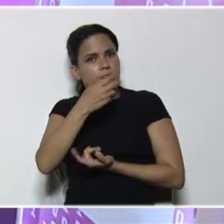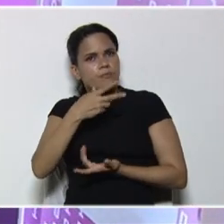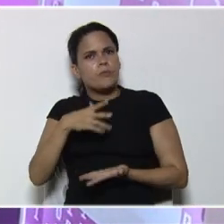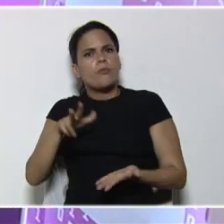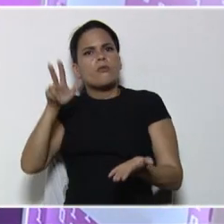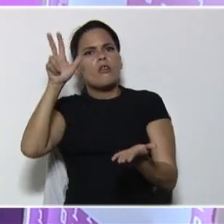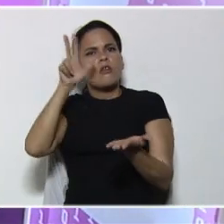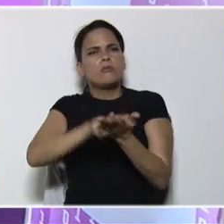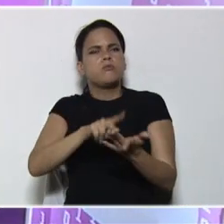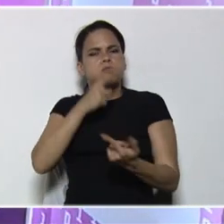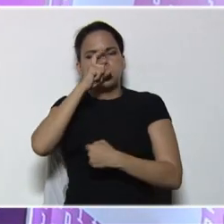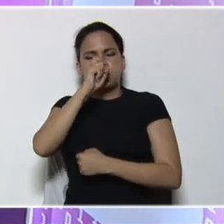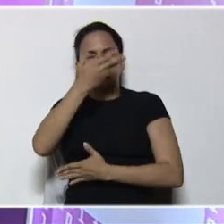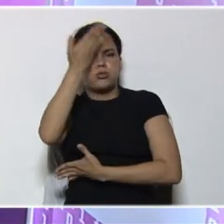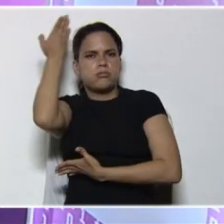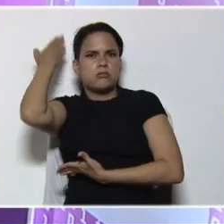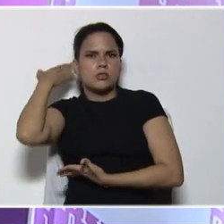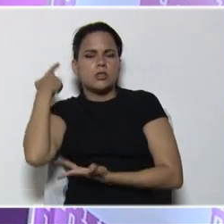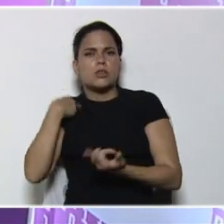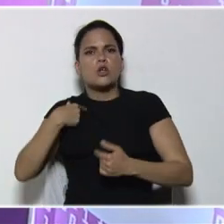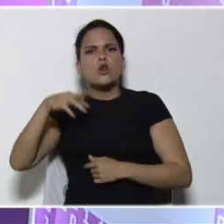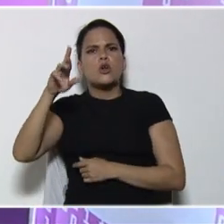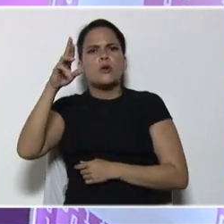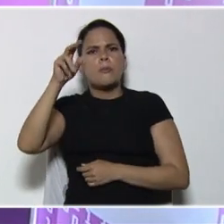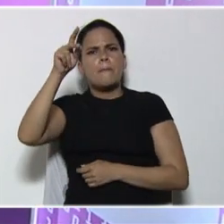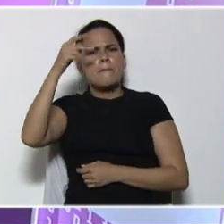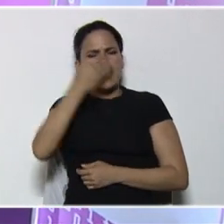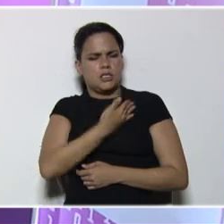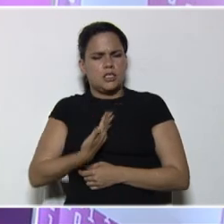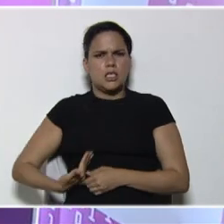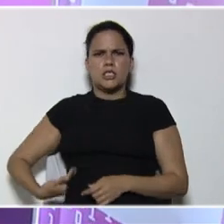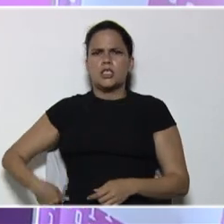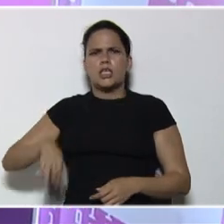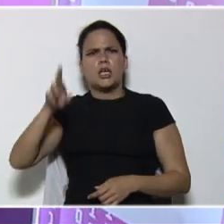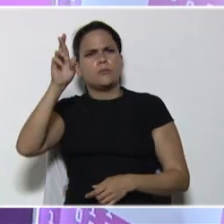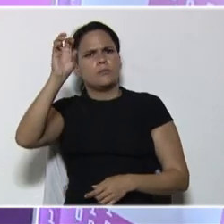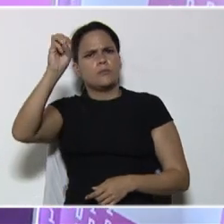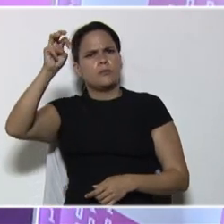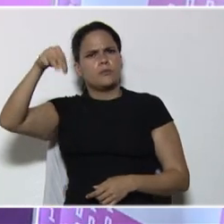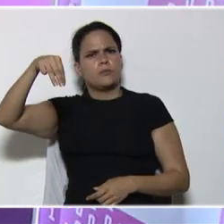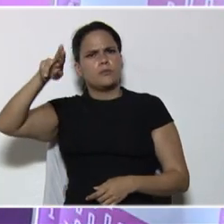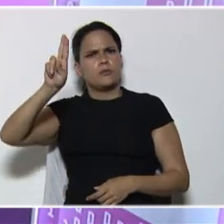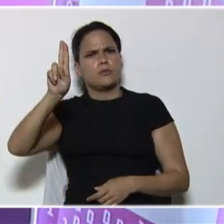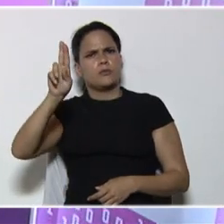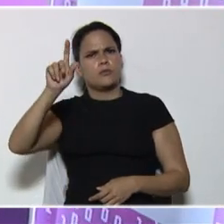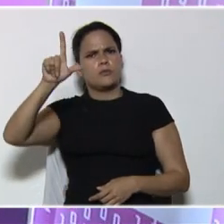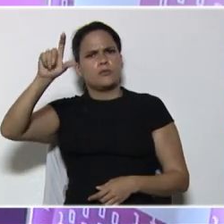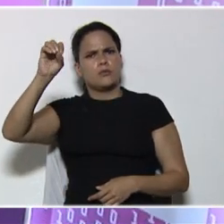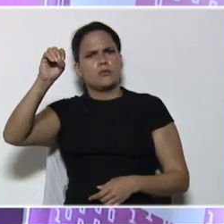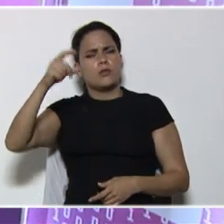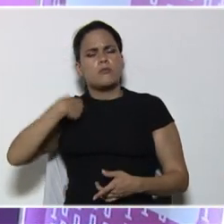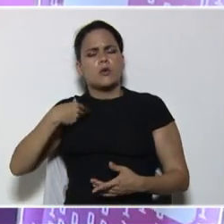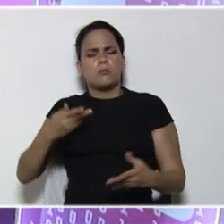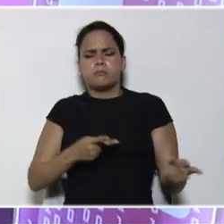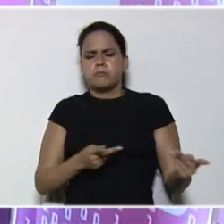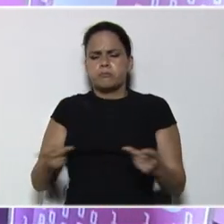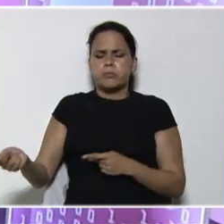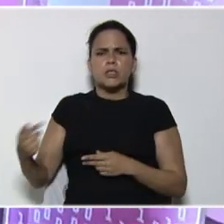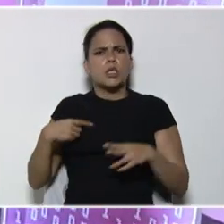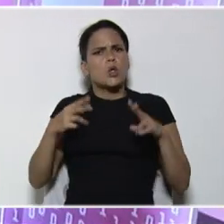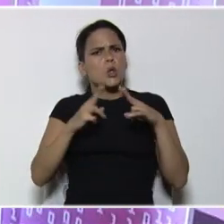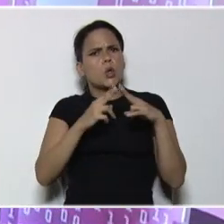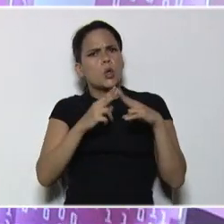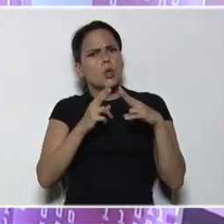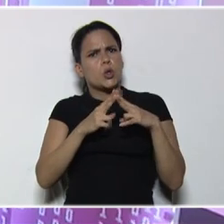hace muchísimos años por el presidente Rómulo Gallegos. Y en esta oportunidad a mí me gustaría invitarles a que conozcan las redes sociales